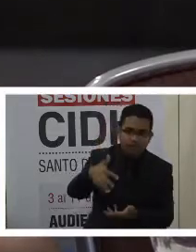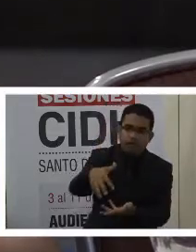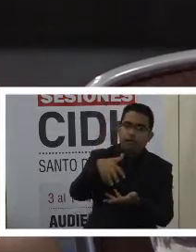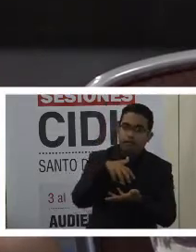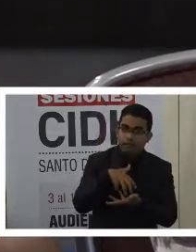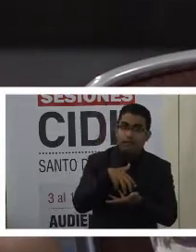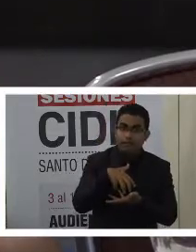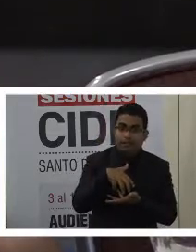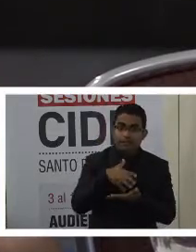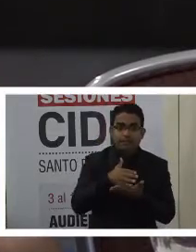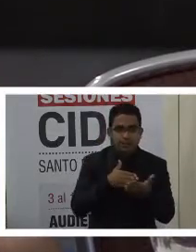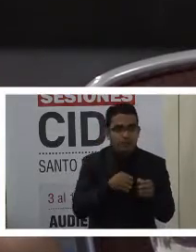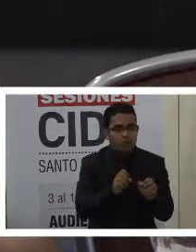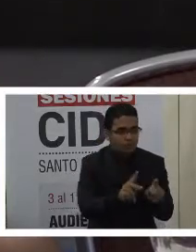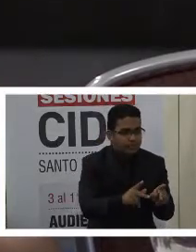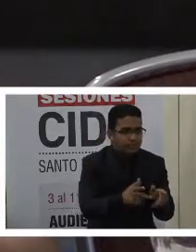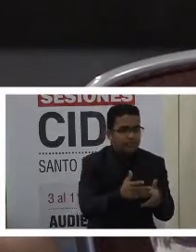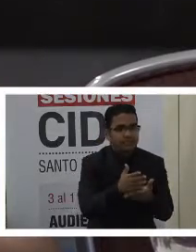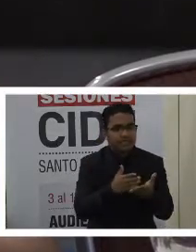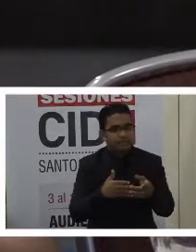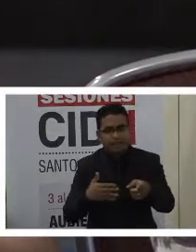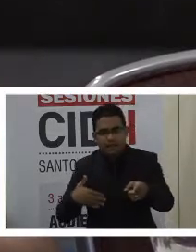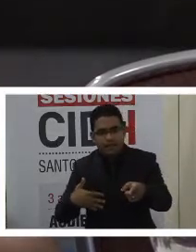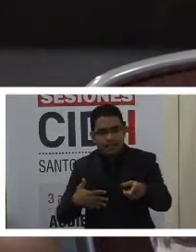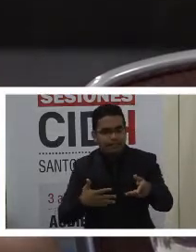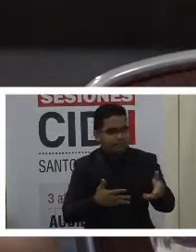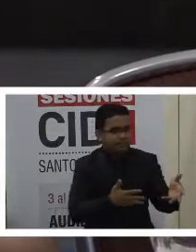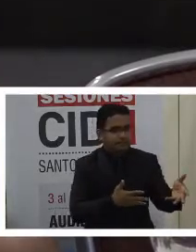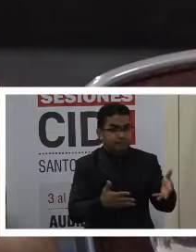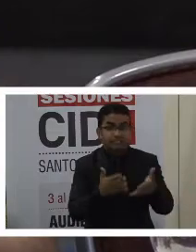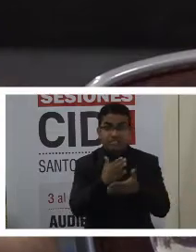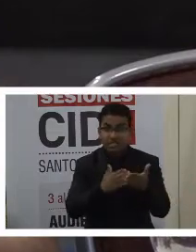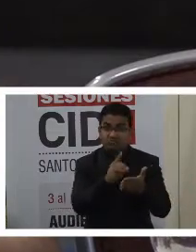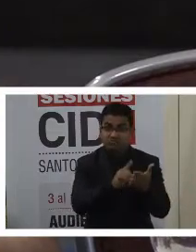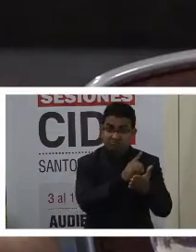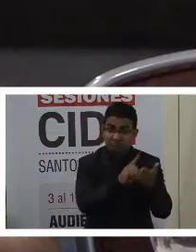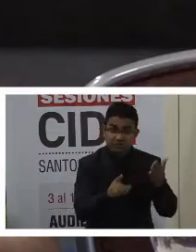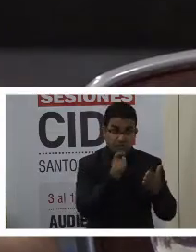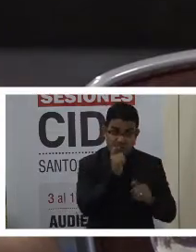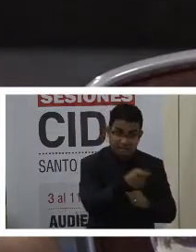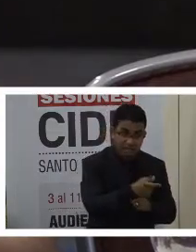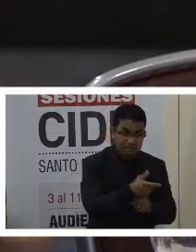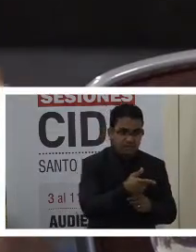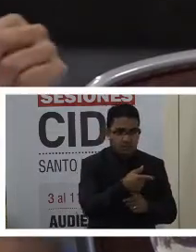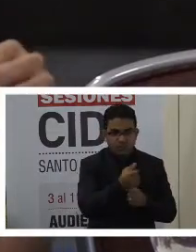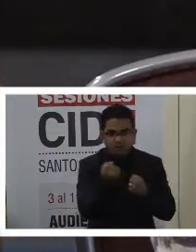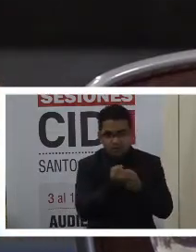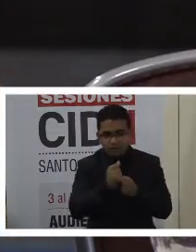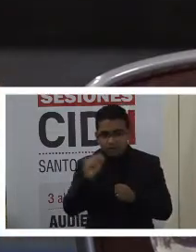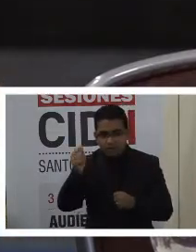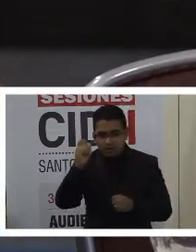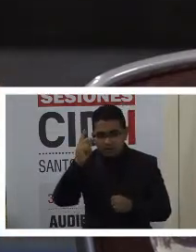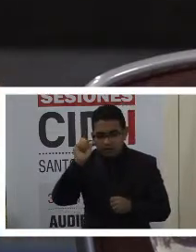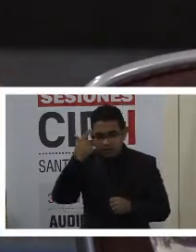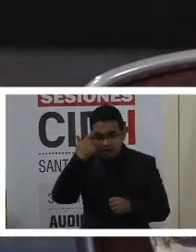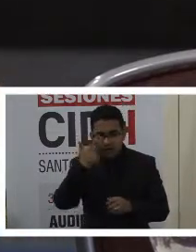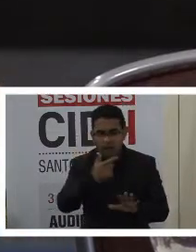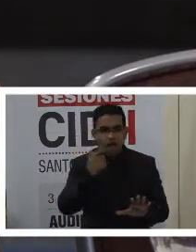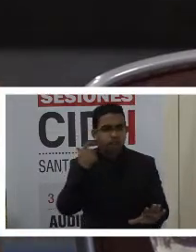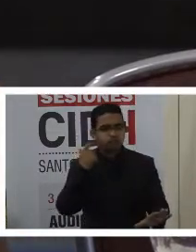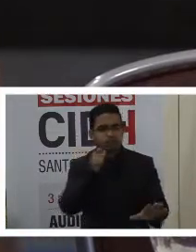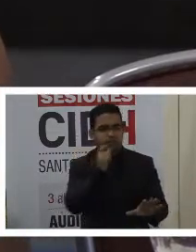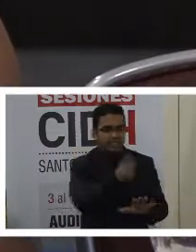señalado en otras oportunidades, como un tema meramente discriminatorio y político el uso del carnet.